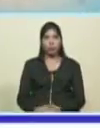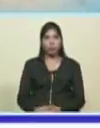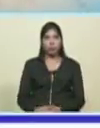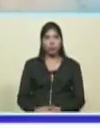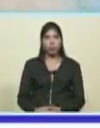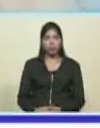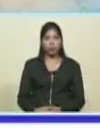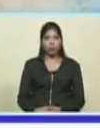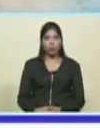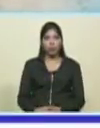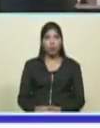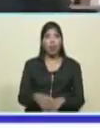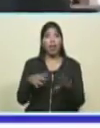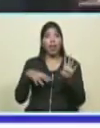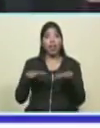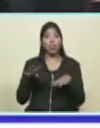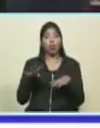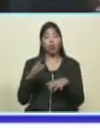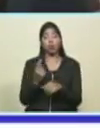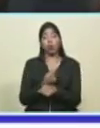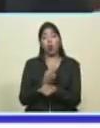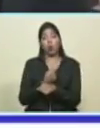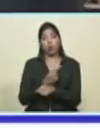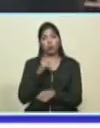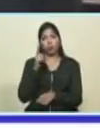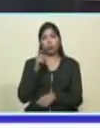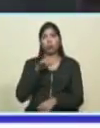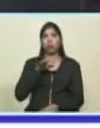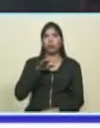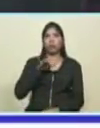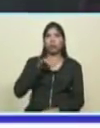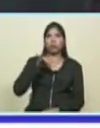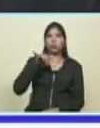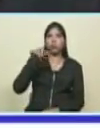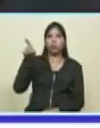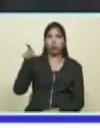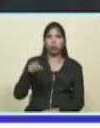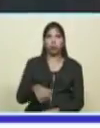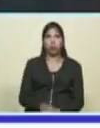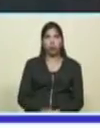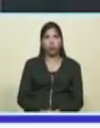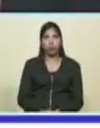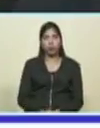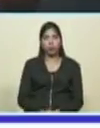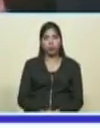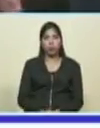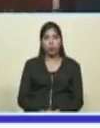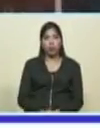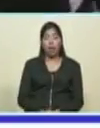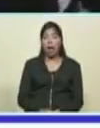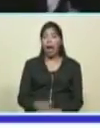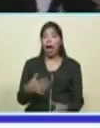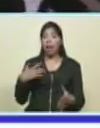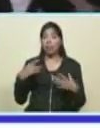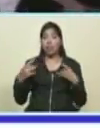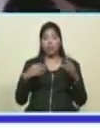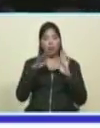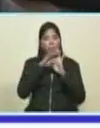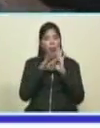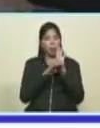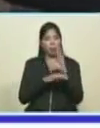o sea estuvimos 14 horas en argelia tuvimos una jornada extraordinaria de trabajo